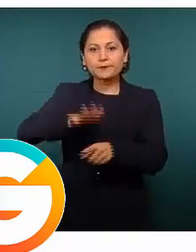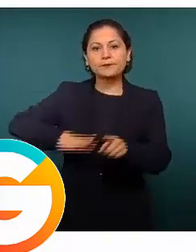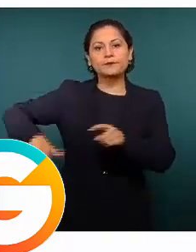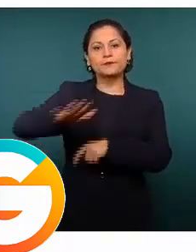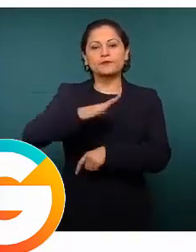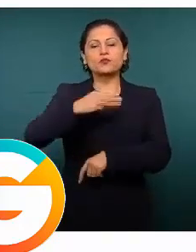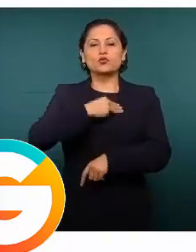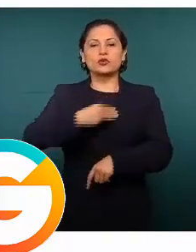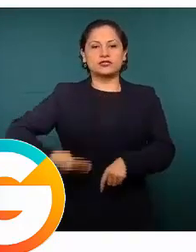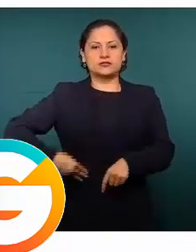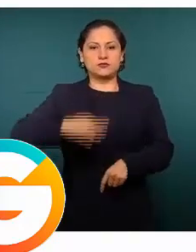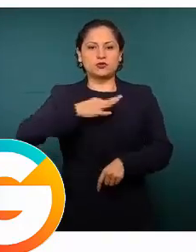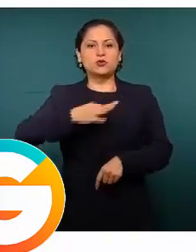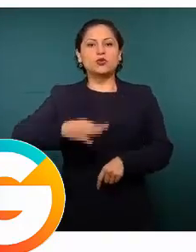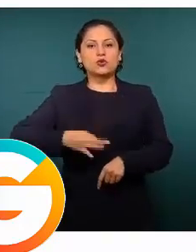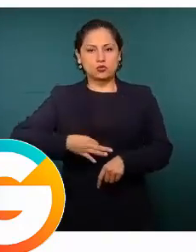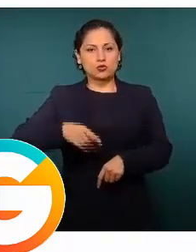poder